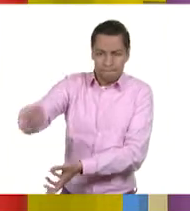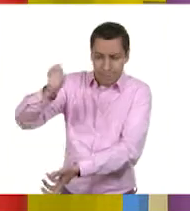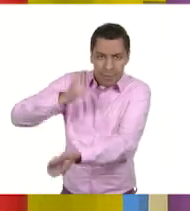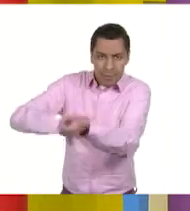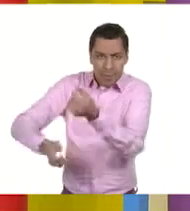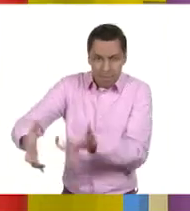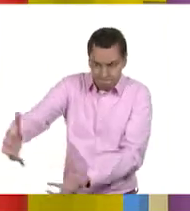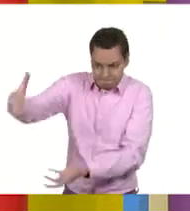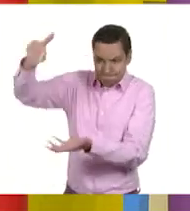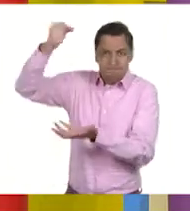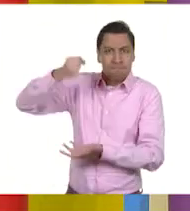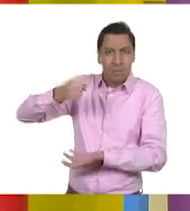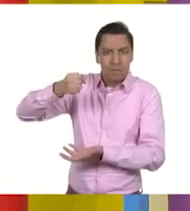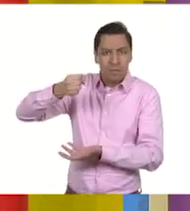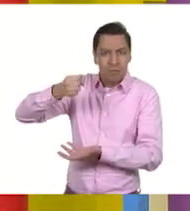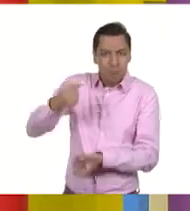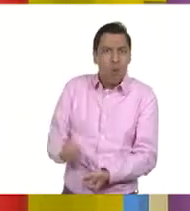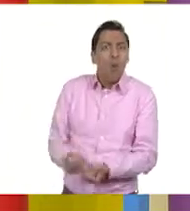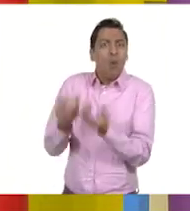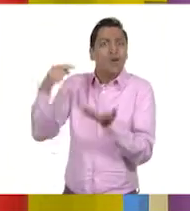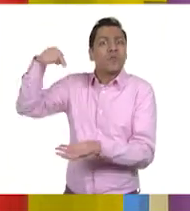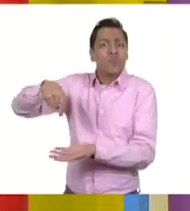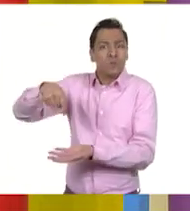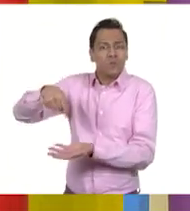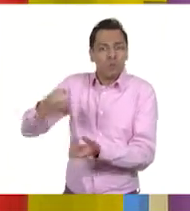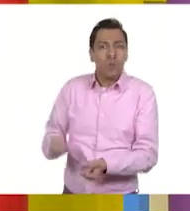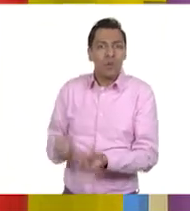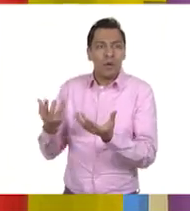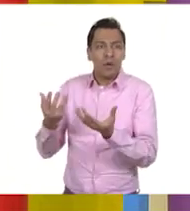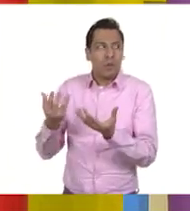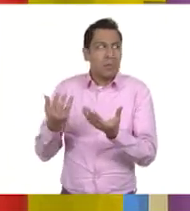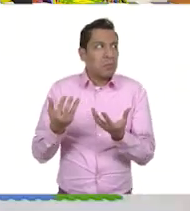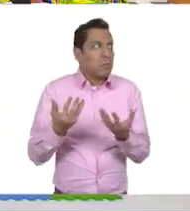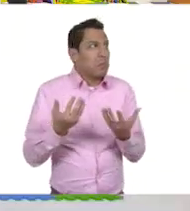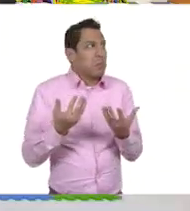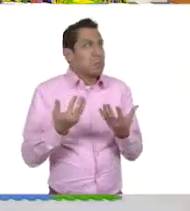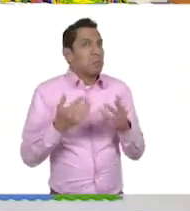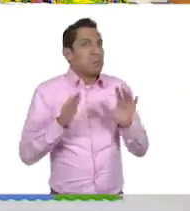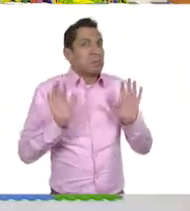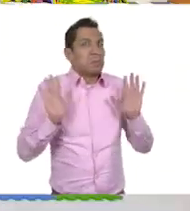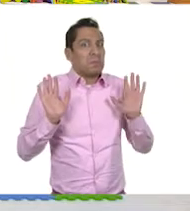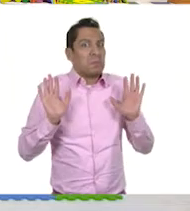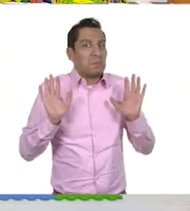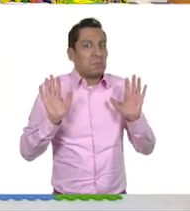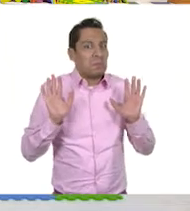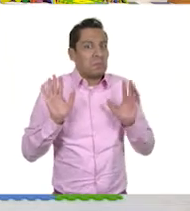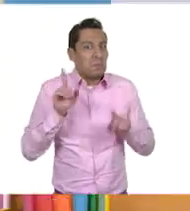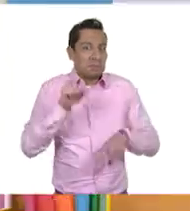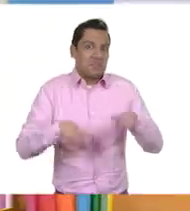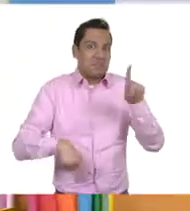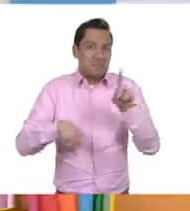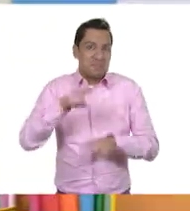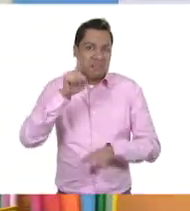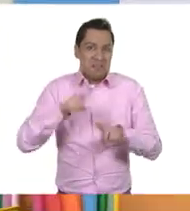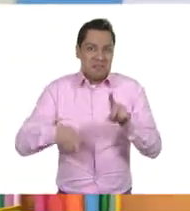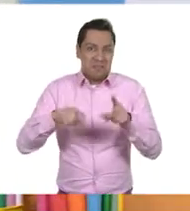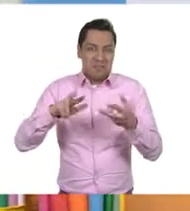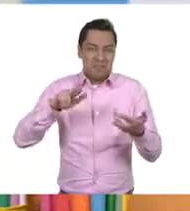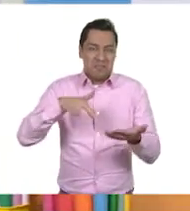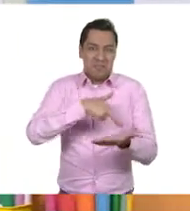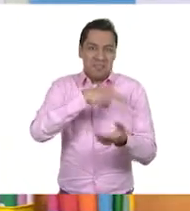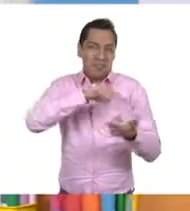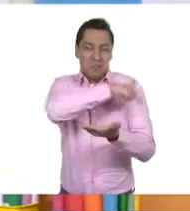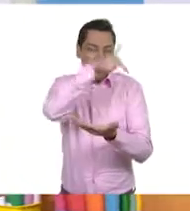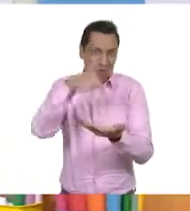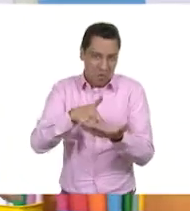Uno, dos, tres, cuatro. Pues la verdad es que yo creo que depende mucho de la región en donde se